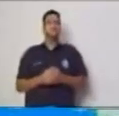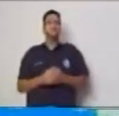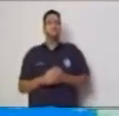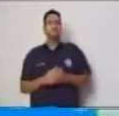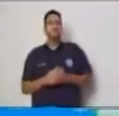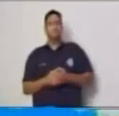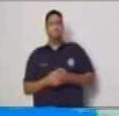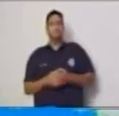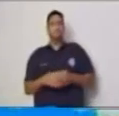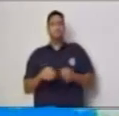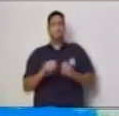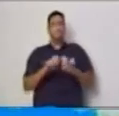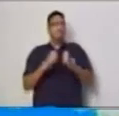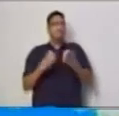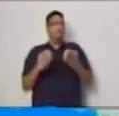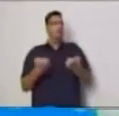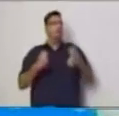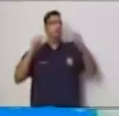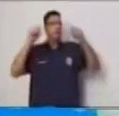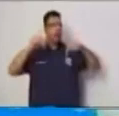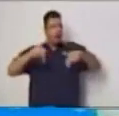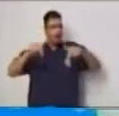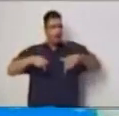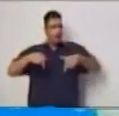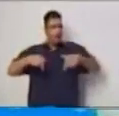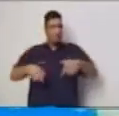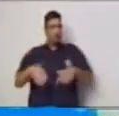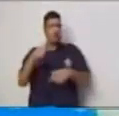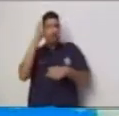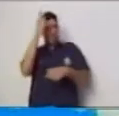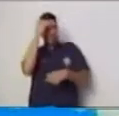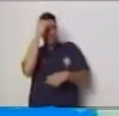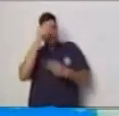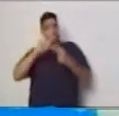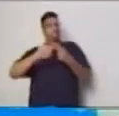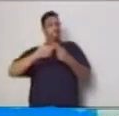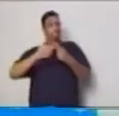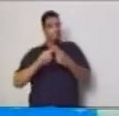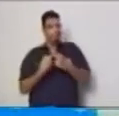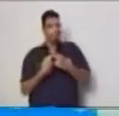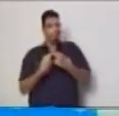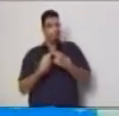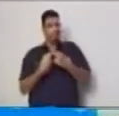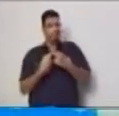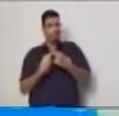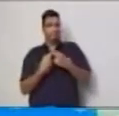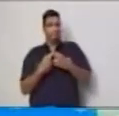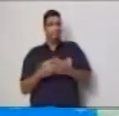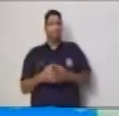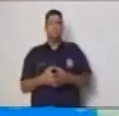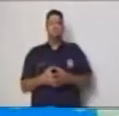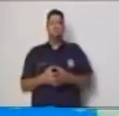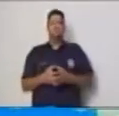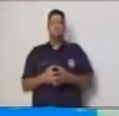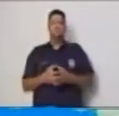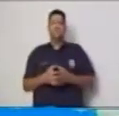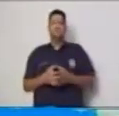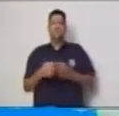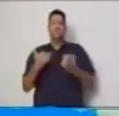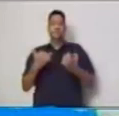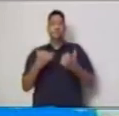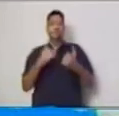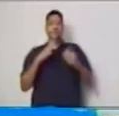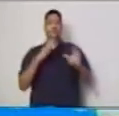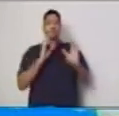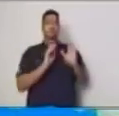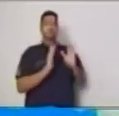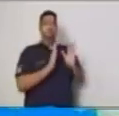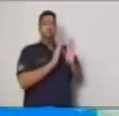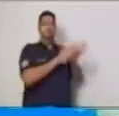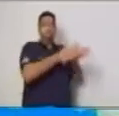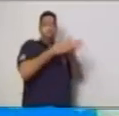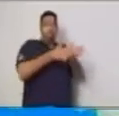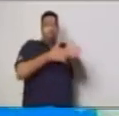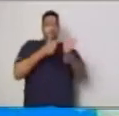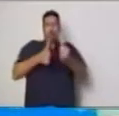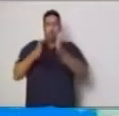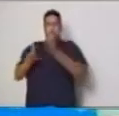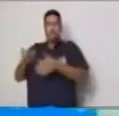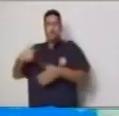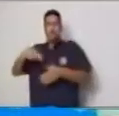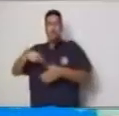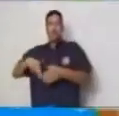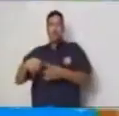ordenadas. En este momento vamos a comenzar y vamos a colocar nuestro material.